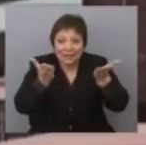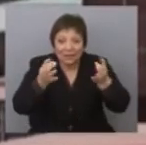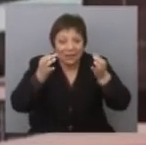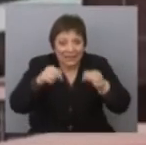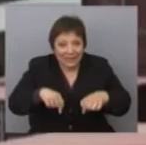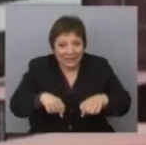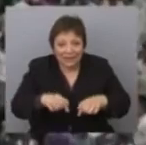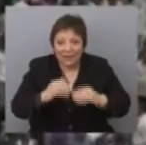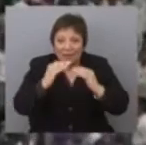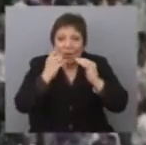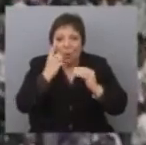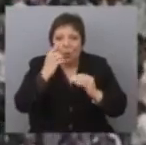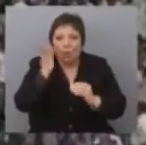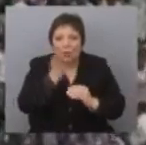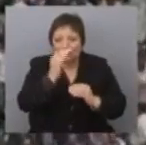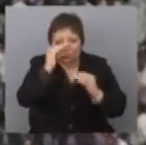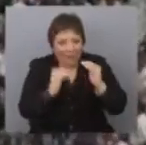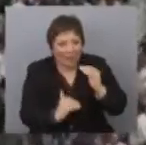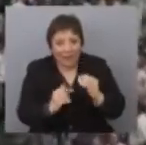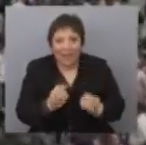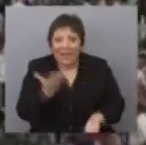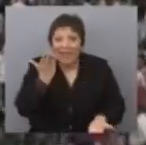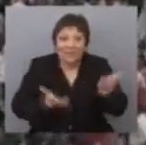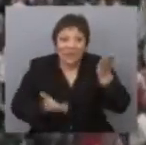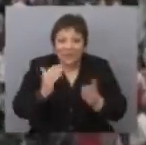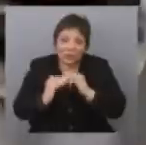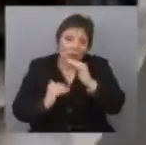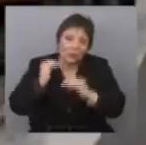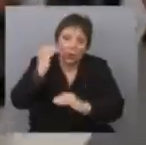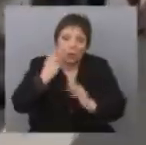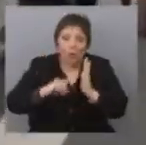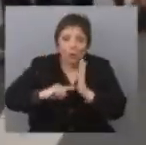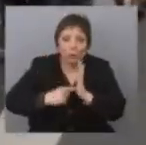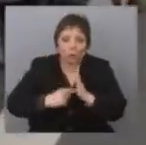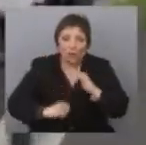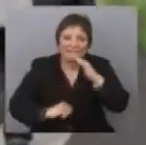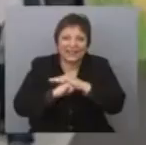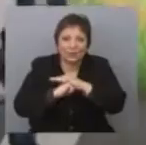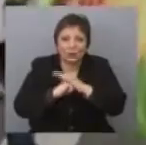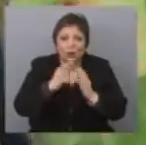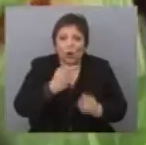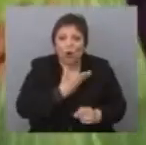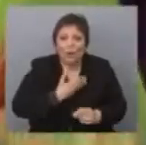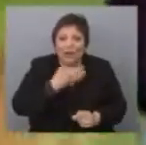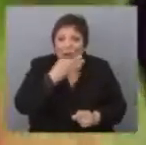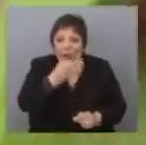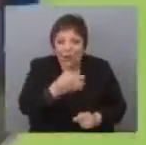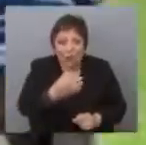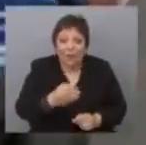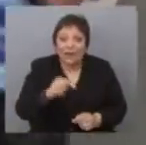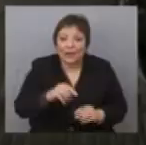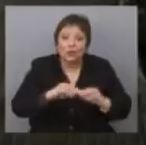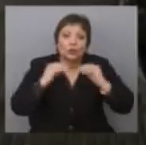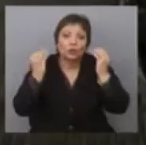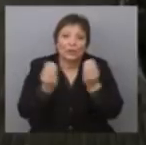ejercicio por debajo del 1% y su inflación superará en dos puntos el techo marcado por el gobierno. Todo ello se une a